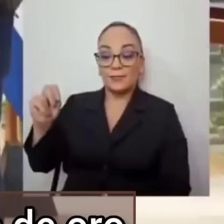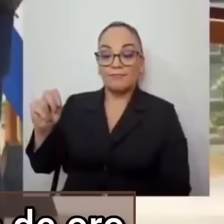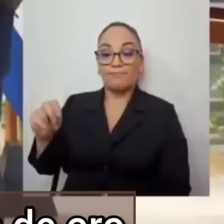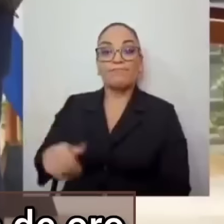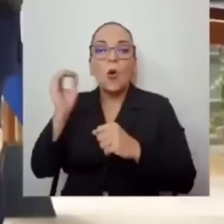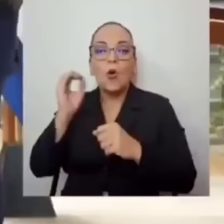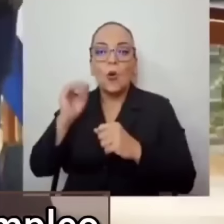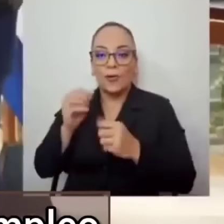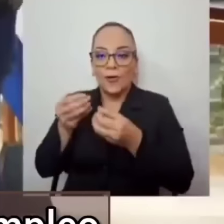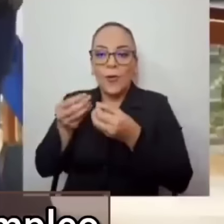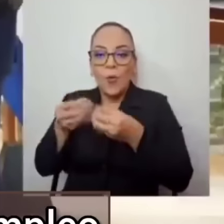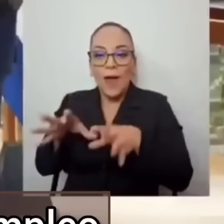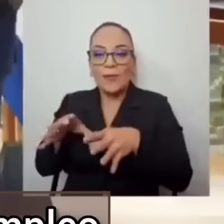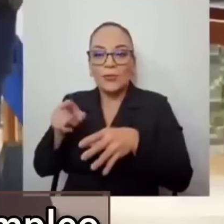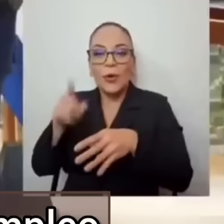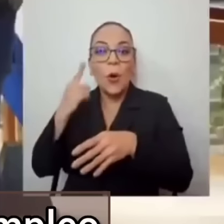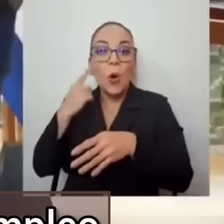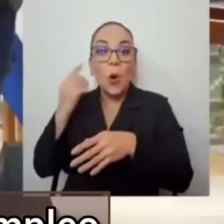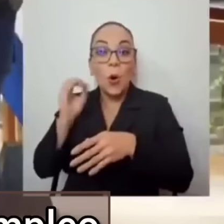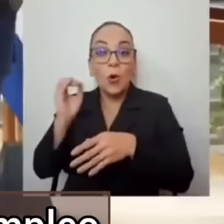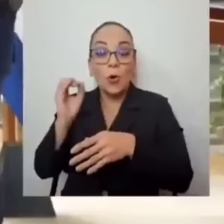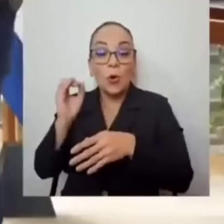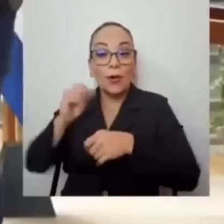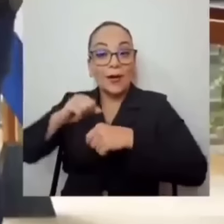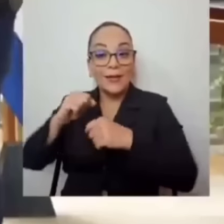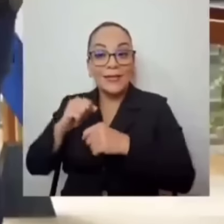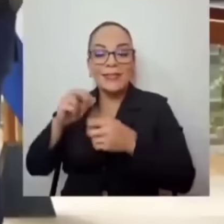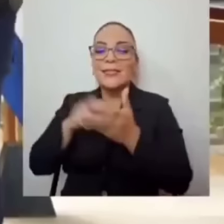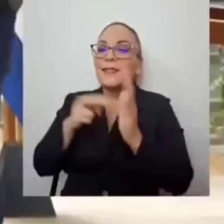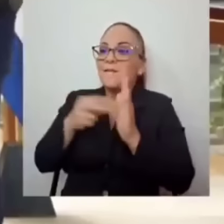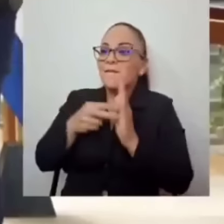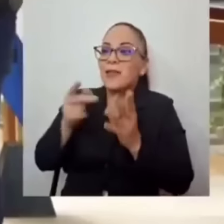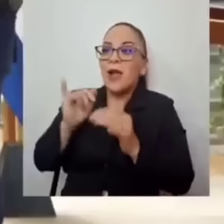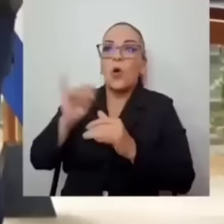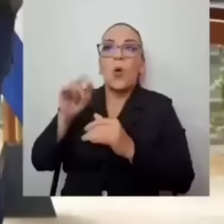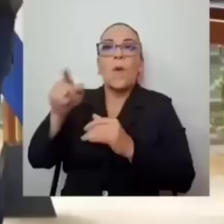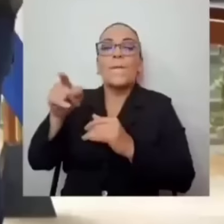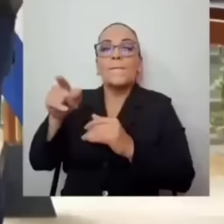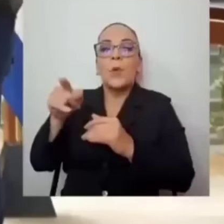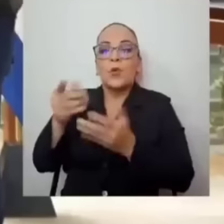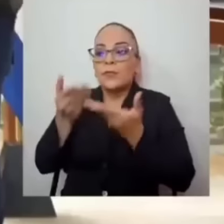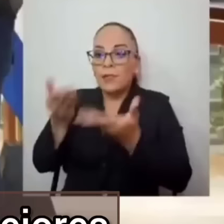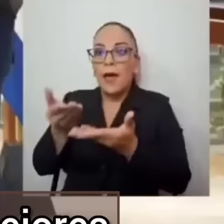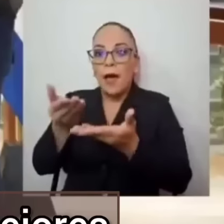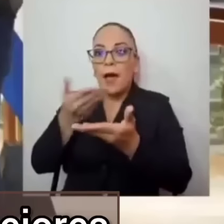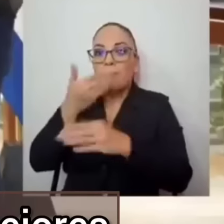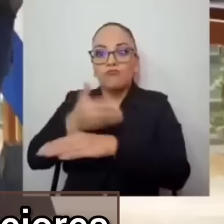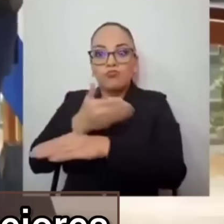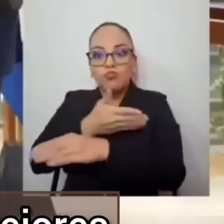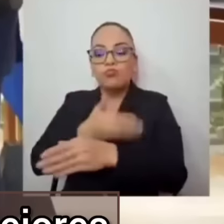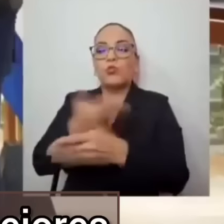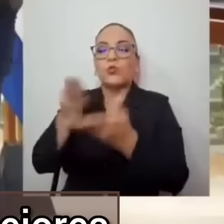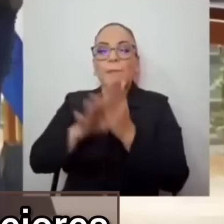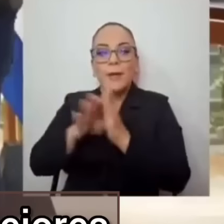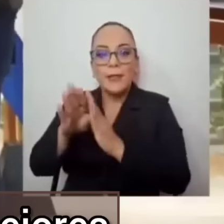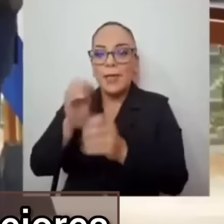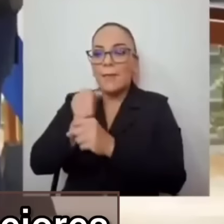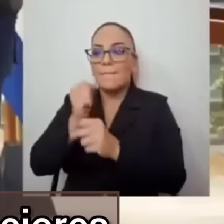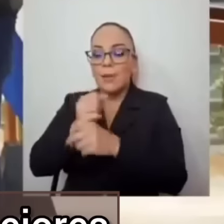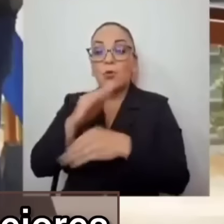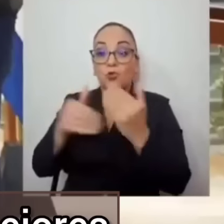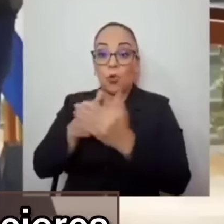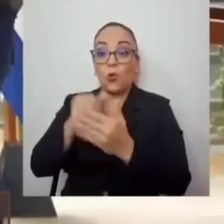cuidemos las gallinitas que pone los huevos de oro, que da empleo, que genera prosperidad. A nosotros nos toca todavía mucho mejor